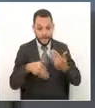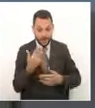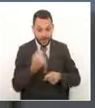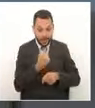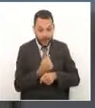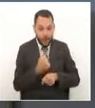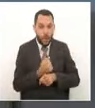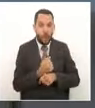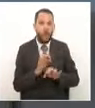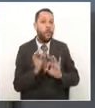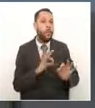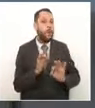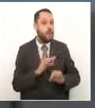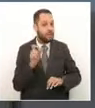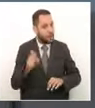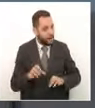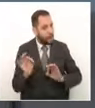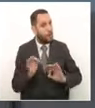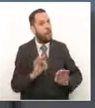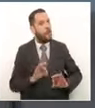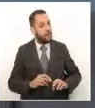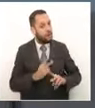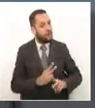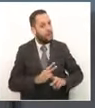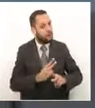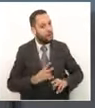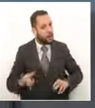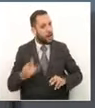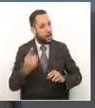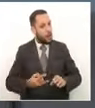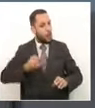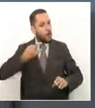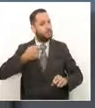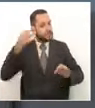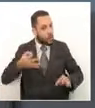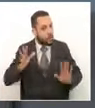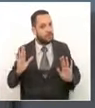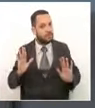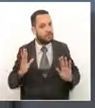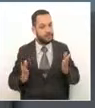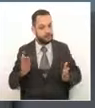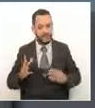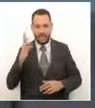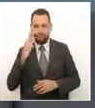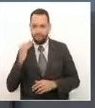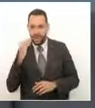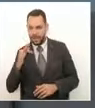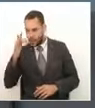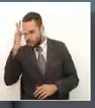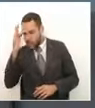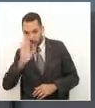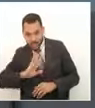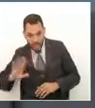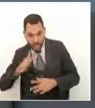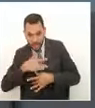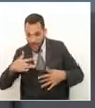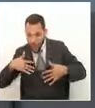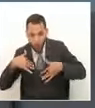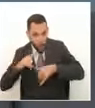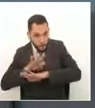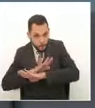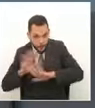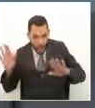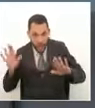prepararnos nuevamente para enfrentar nuevos brotes porque los vamos a tener ya con esta experiencia superada ya con algún aprendizaje